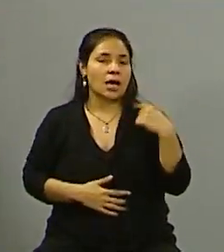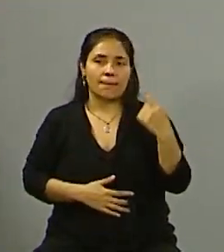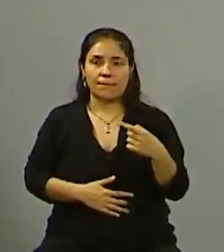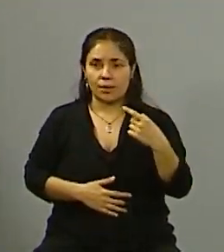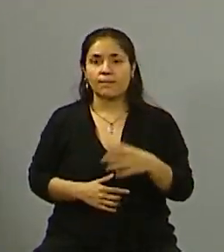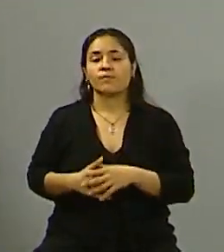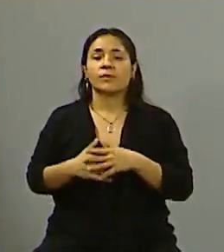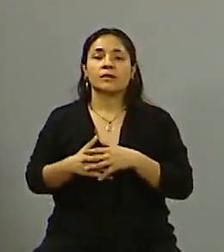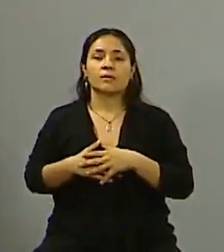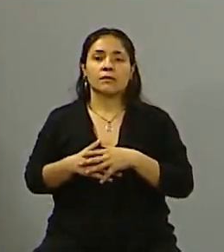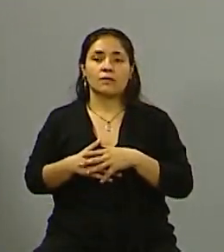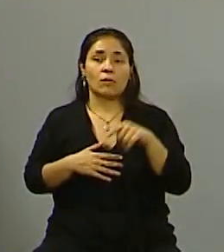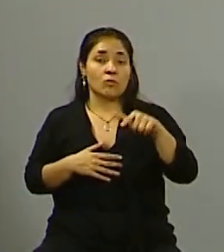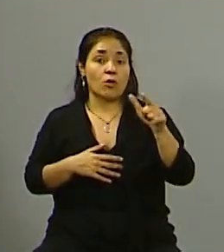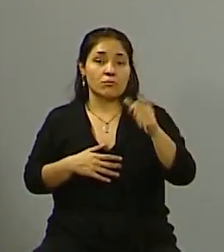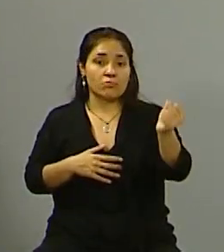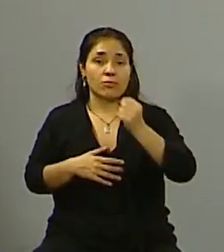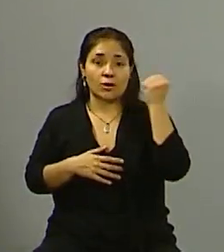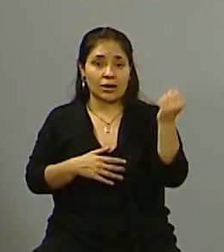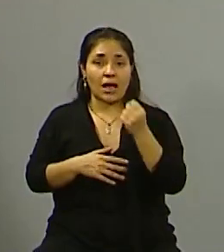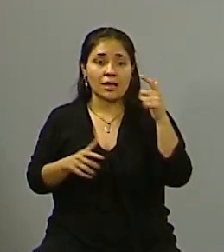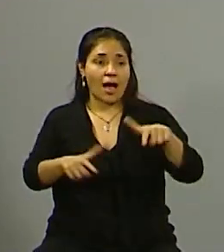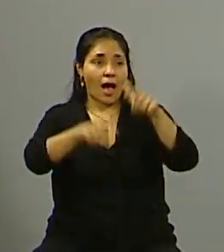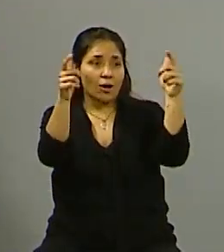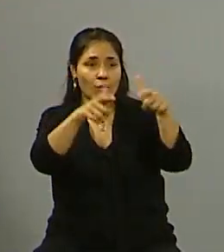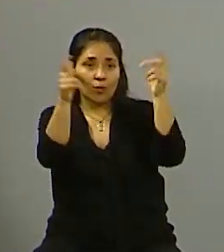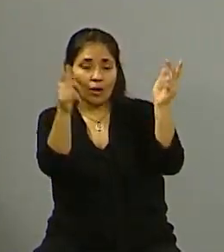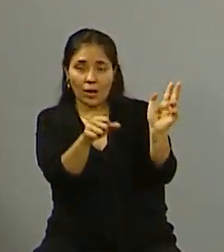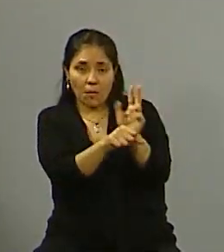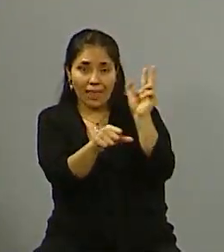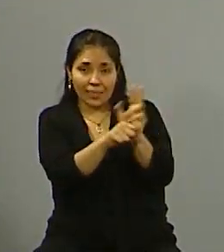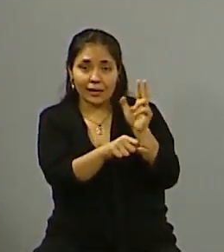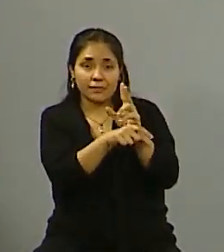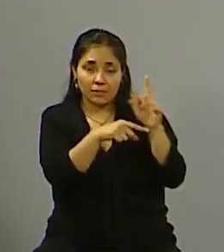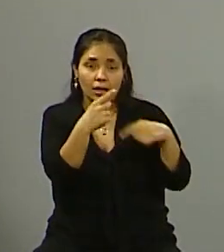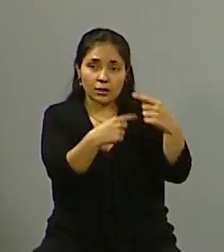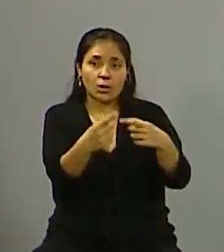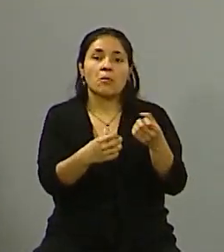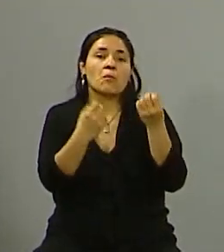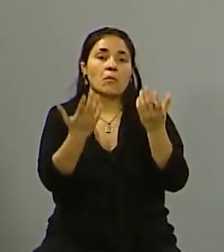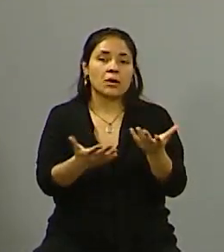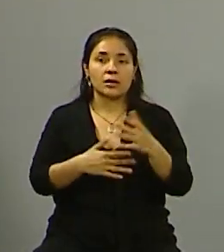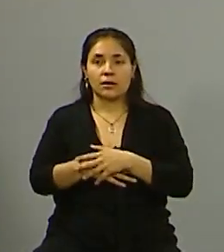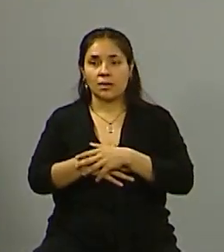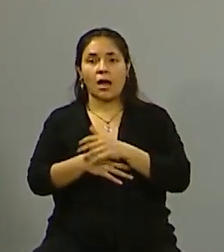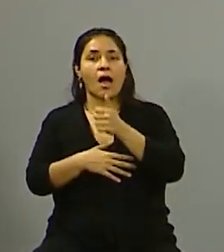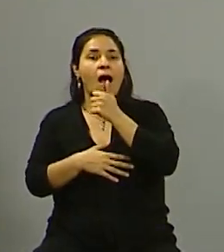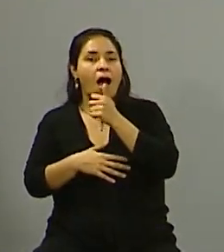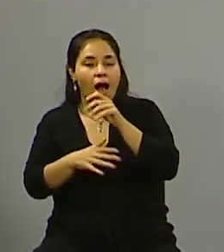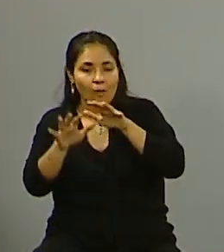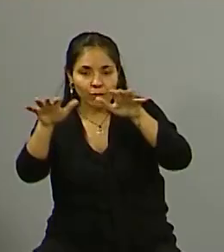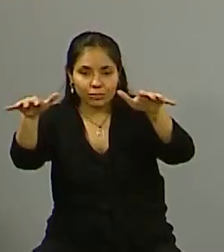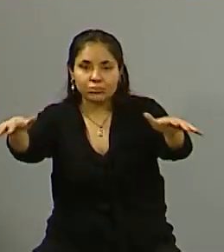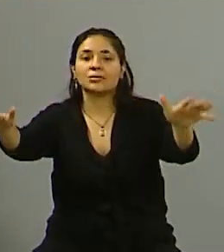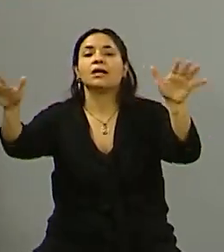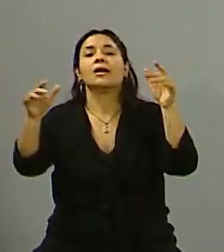función crítica hoy del municipio, el mantenimiento del alborado público, porque estamos todo el tiempo derramando, cuidando que no tapen las cámaras de seguridad,